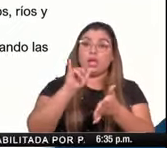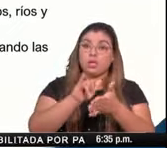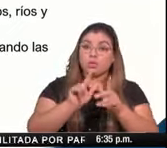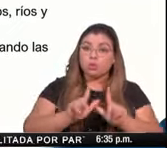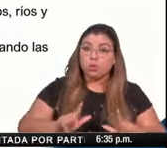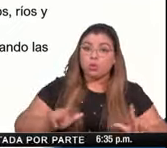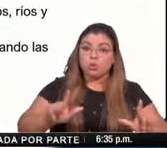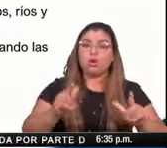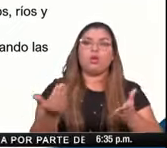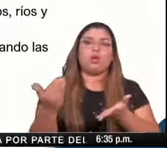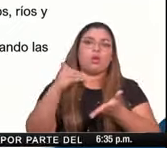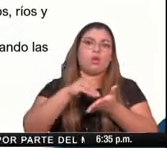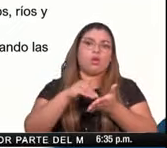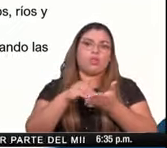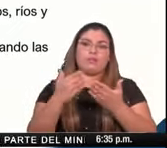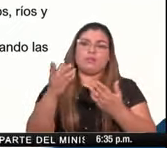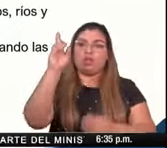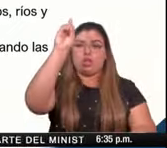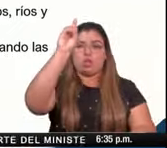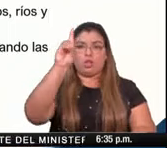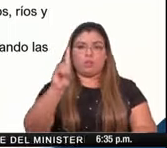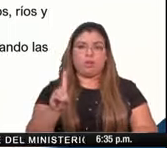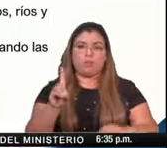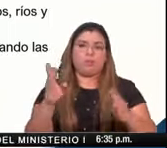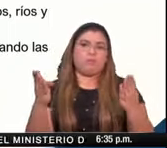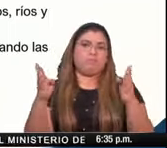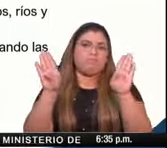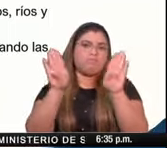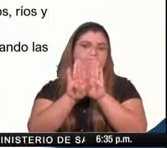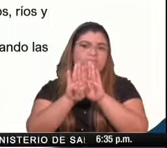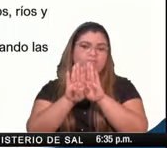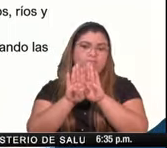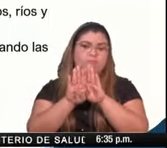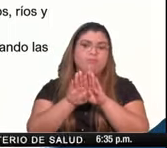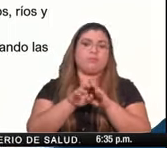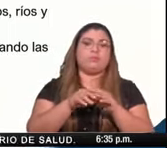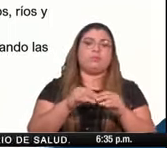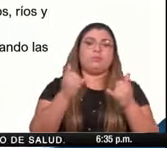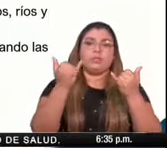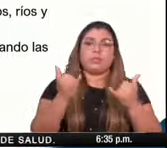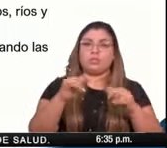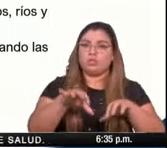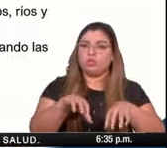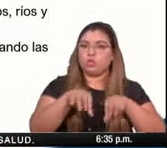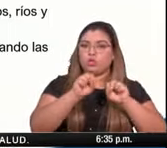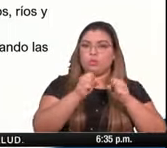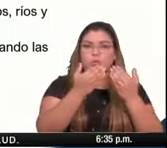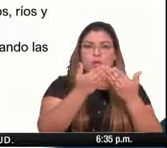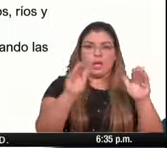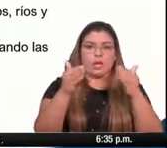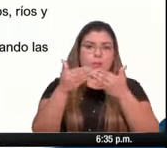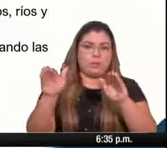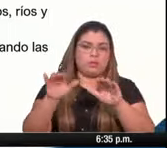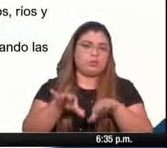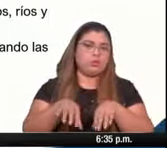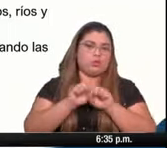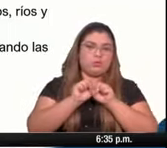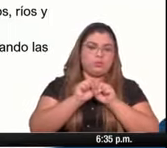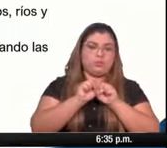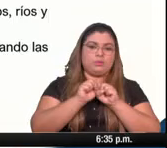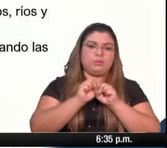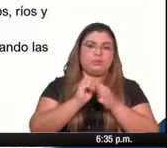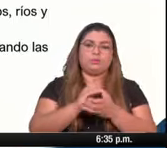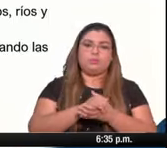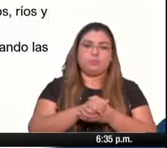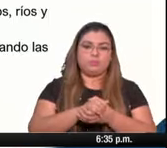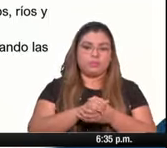regresa al cierre de los domingos y se suspenden las aperturas en esos dos distritos además